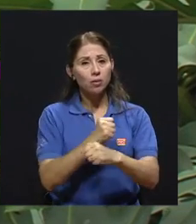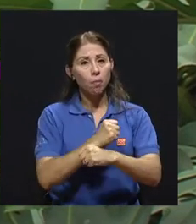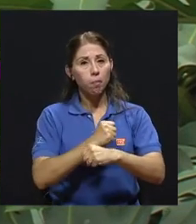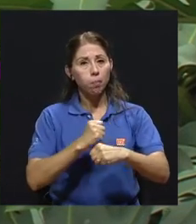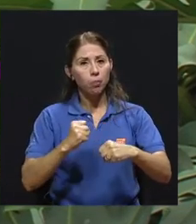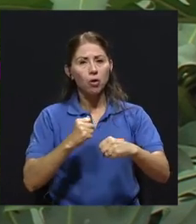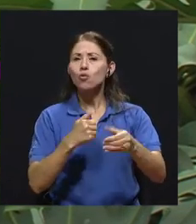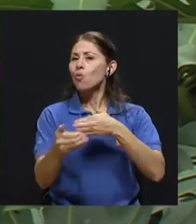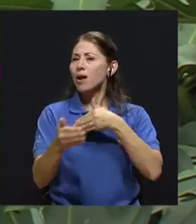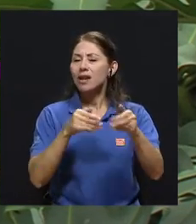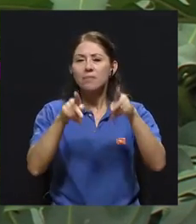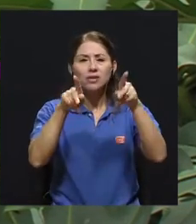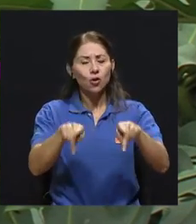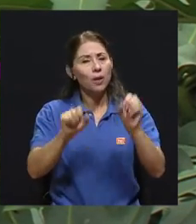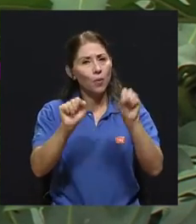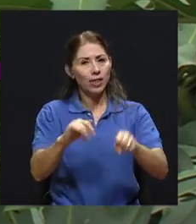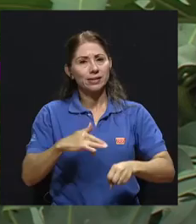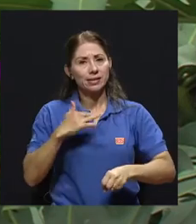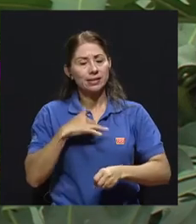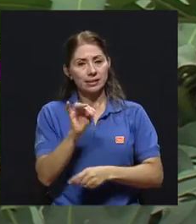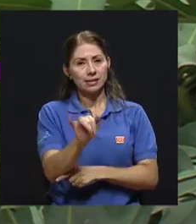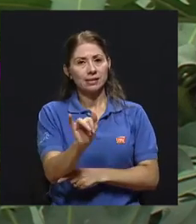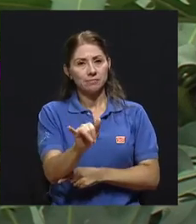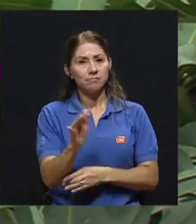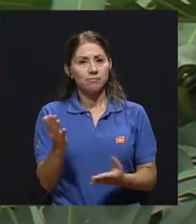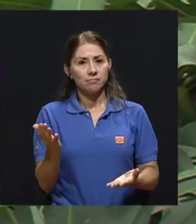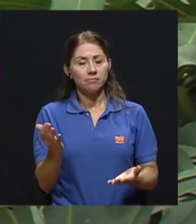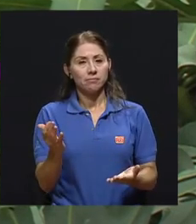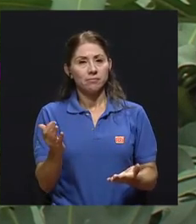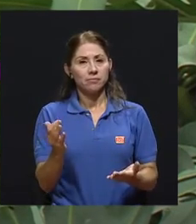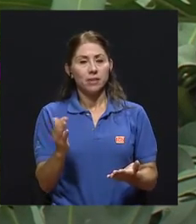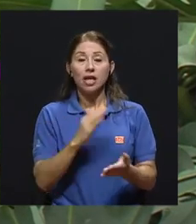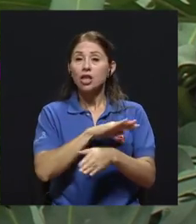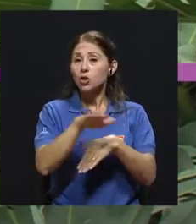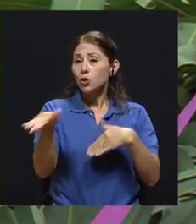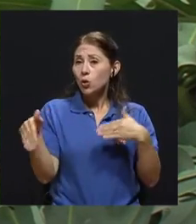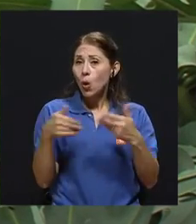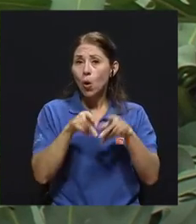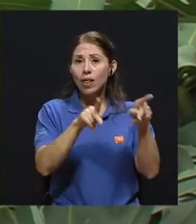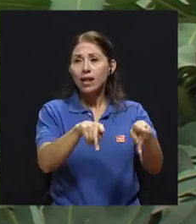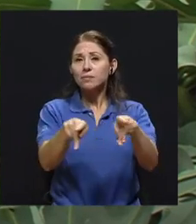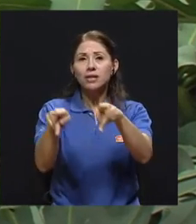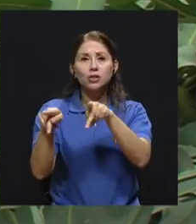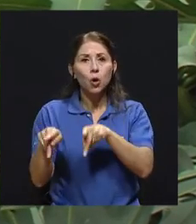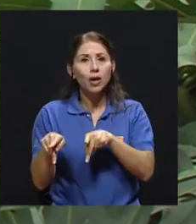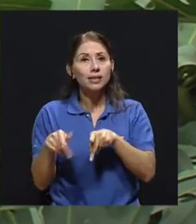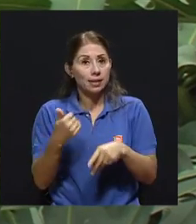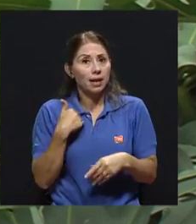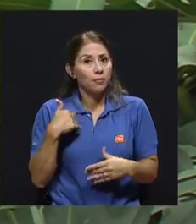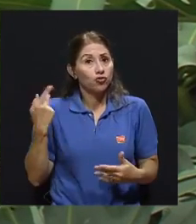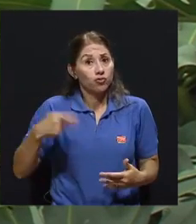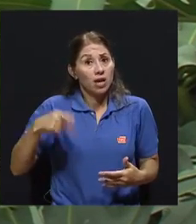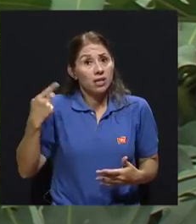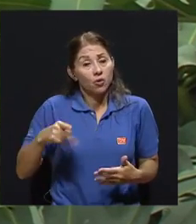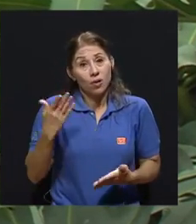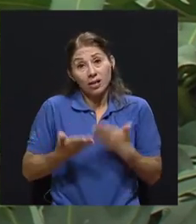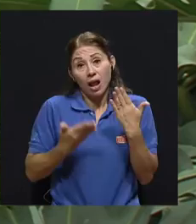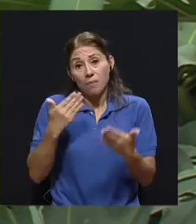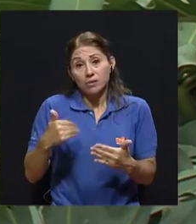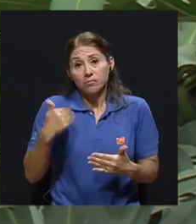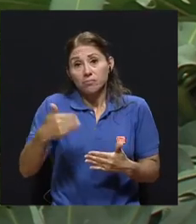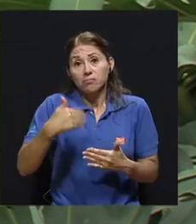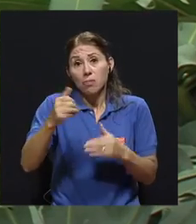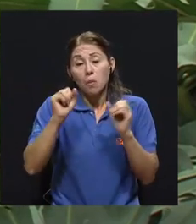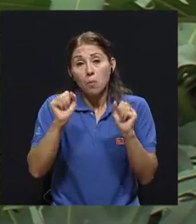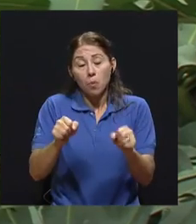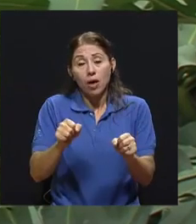temprano podemos caer en esa condición. Y todas las personas de una u otra forma también estamos en riesgo de llegar a tener una condición